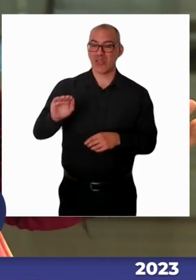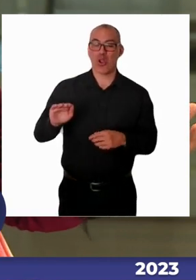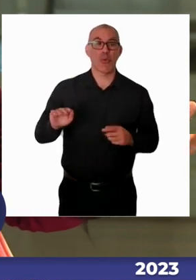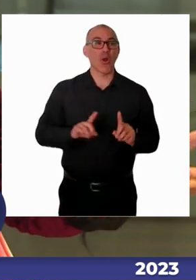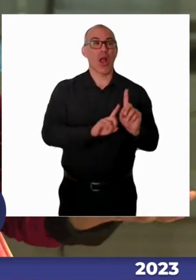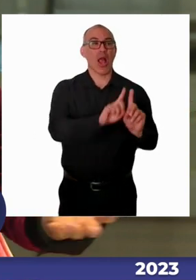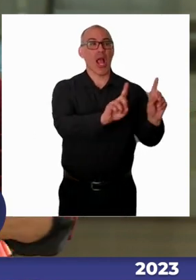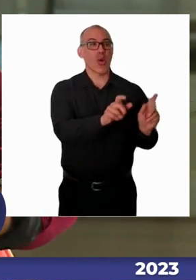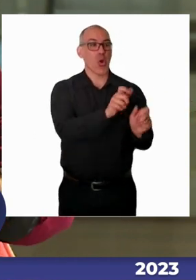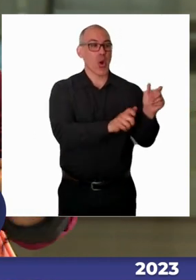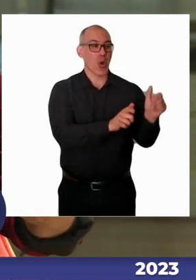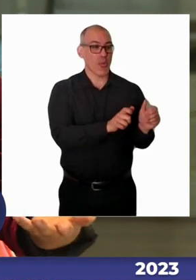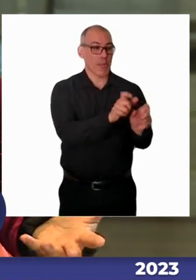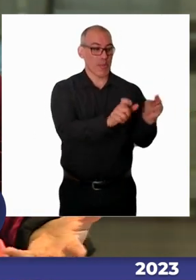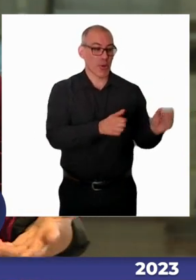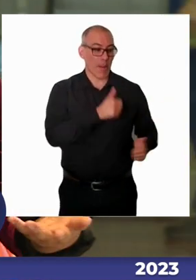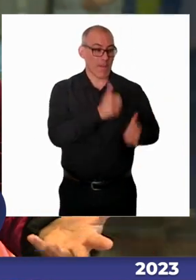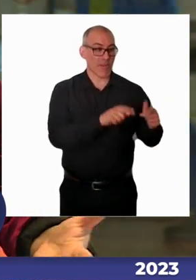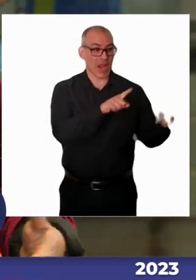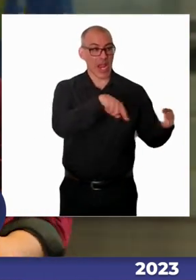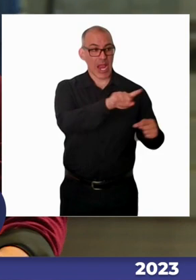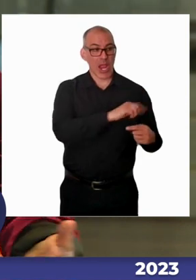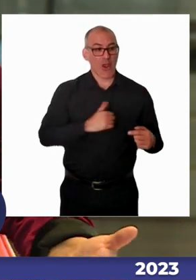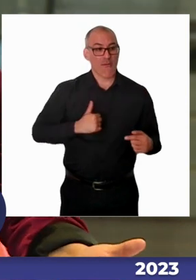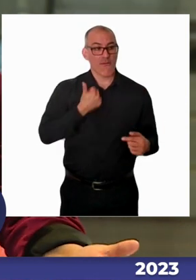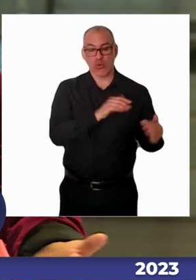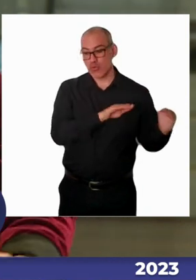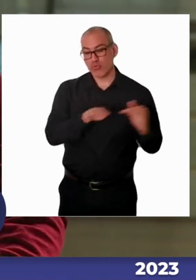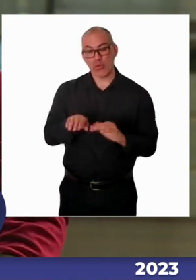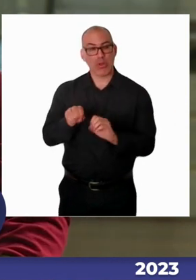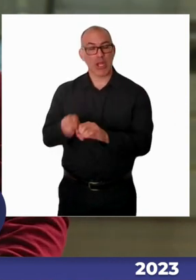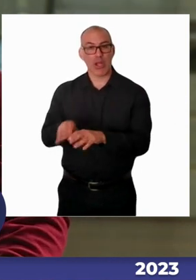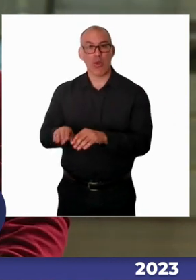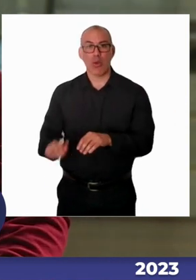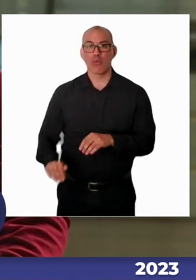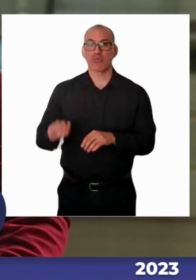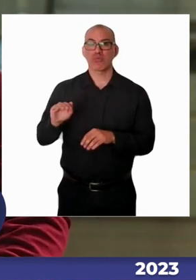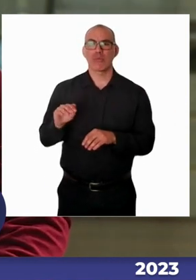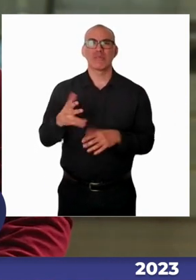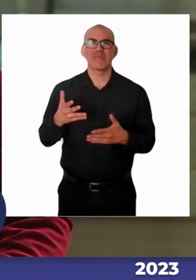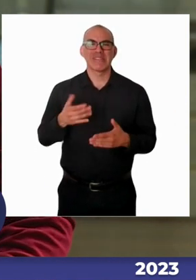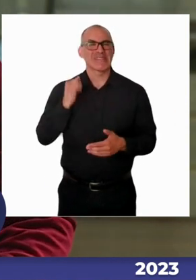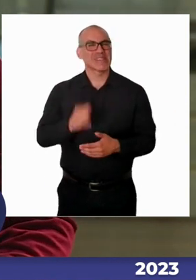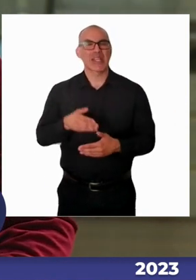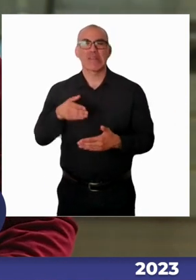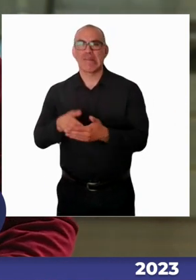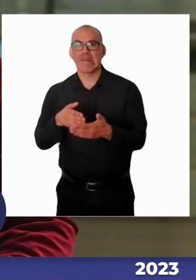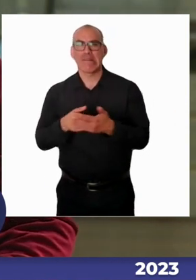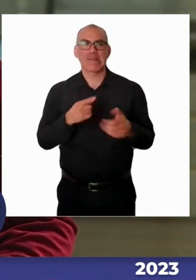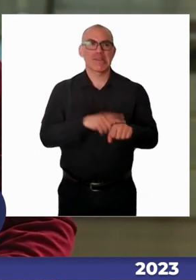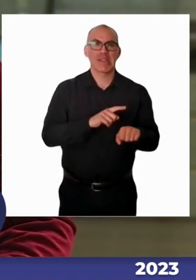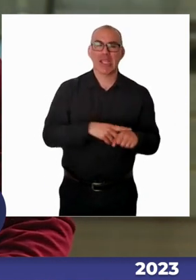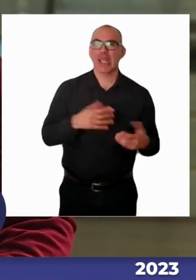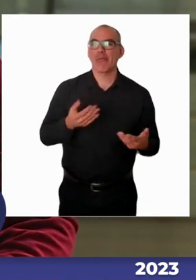los colegios a las personas que deberían ser las idóneas. Por lo tanto, para mí sería muy importante que en un futuro